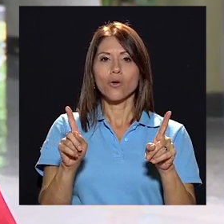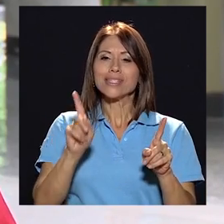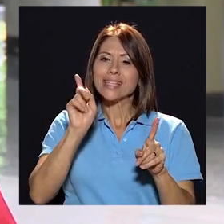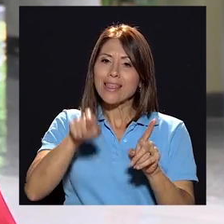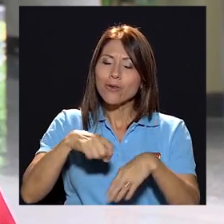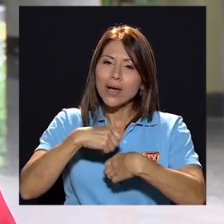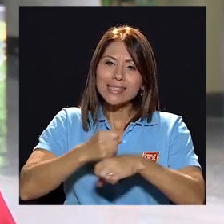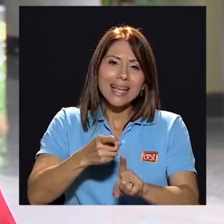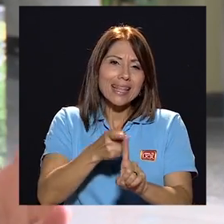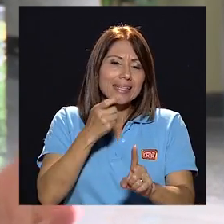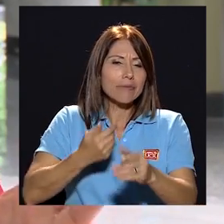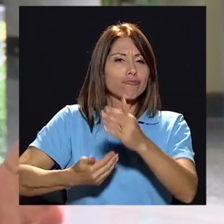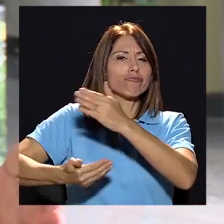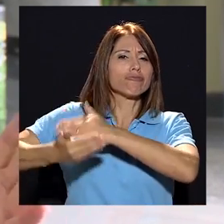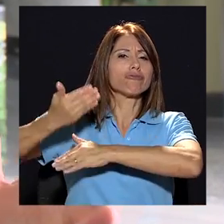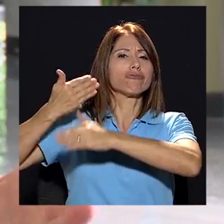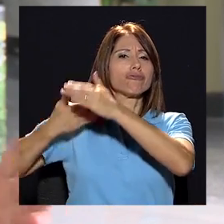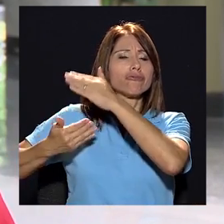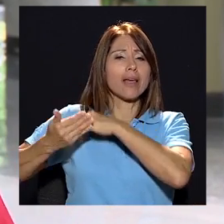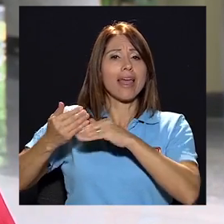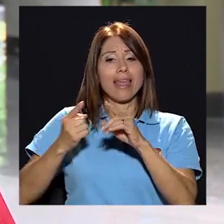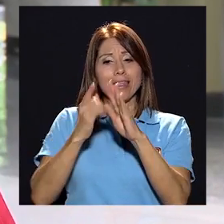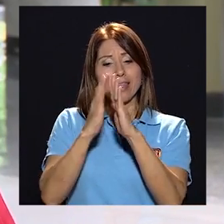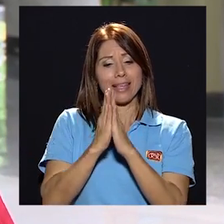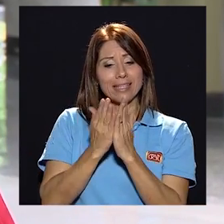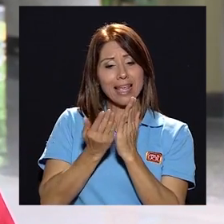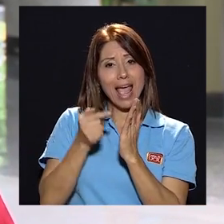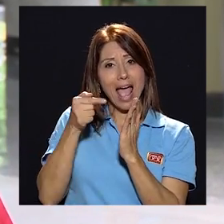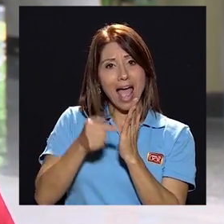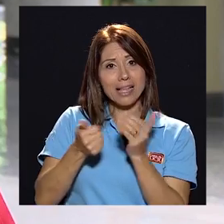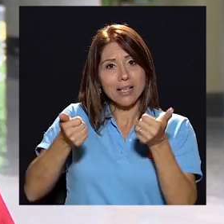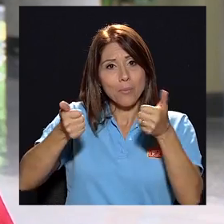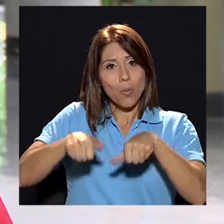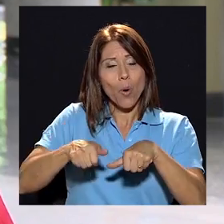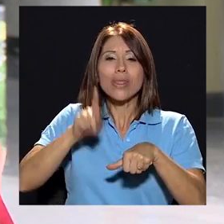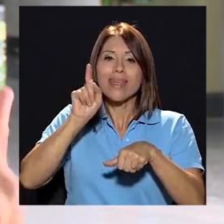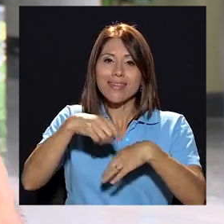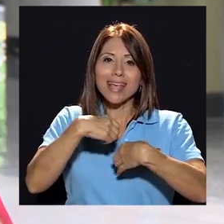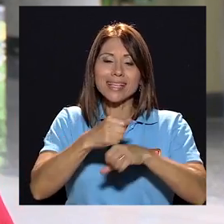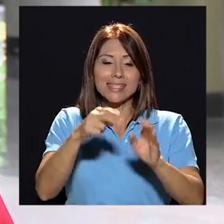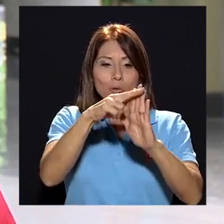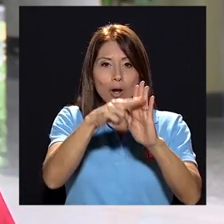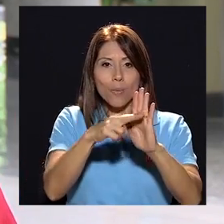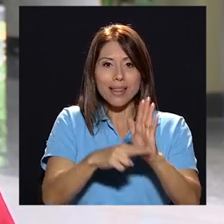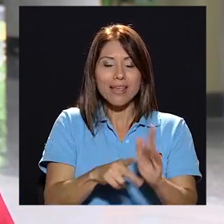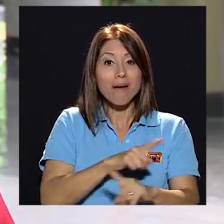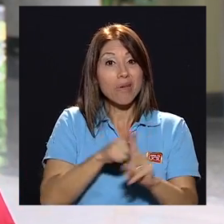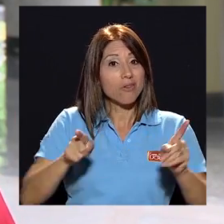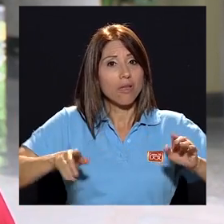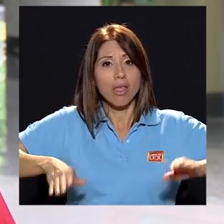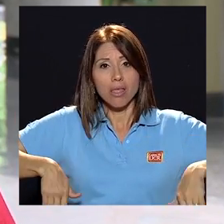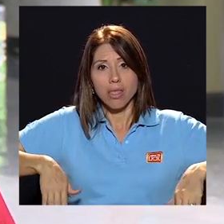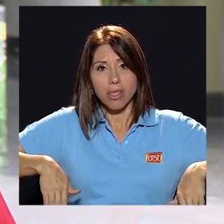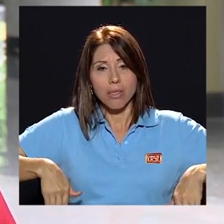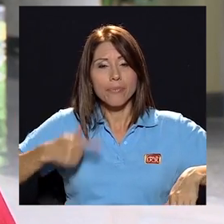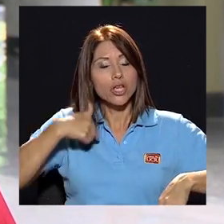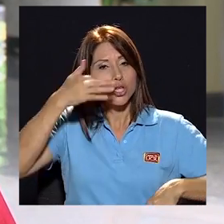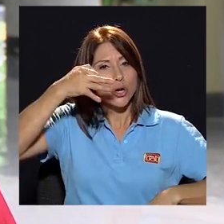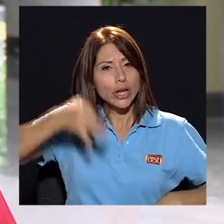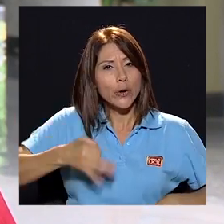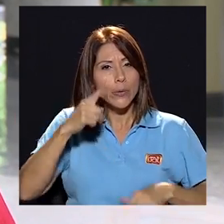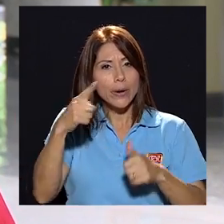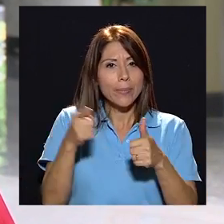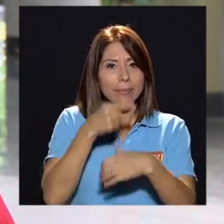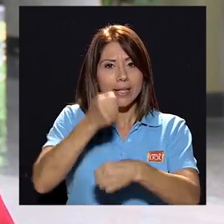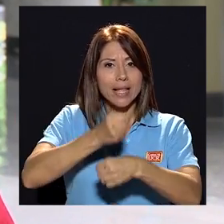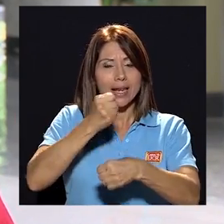debió haber hecho desde hace tiempo, desde que se aprobó la Convención Colectiva, una normativa. Esa normativa no existe. Yo creo que una de las